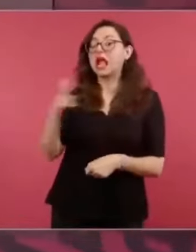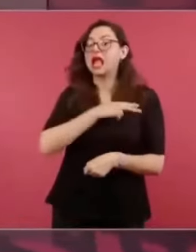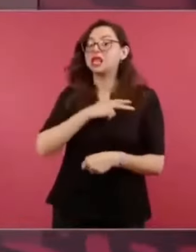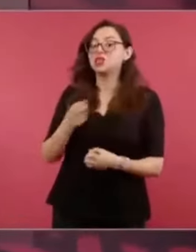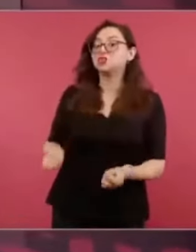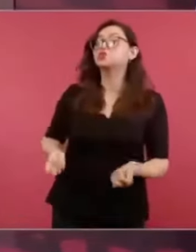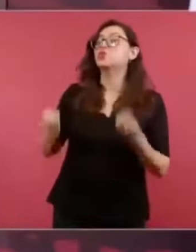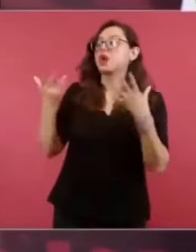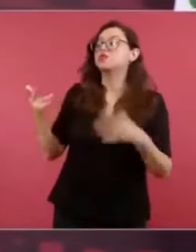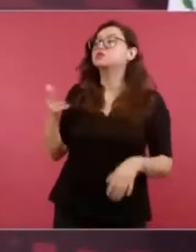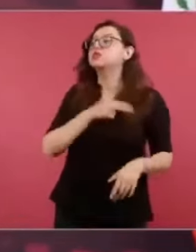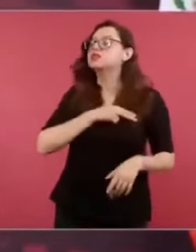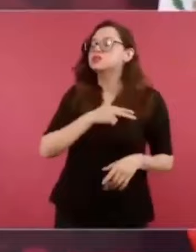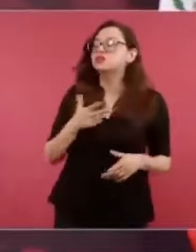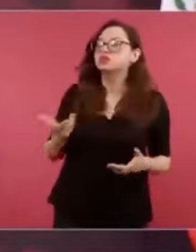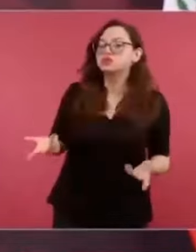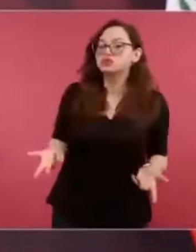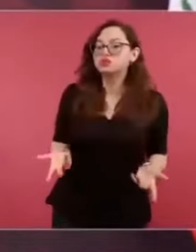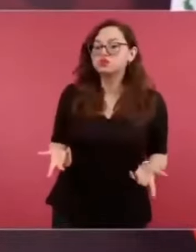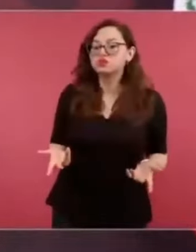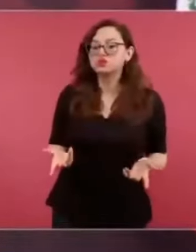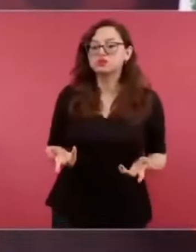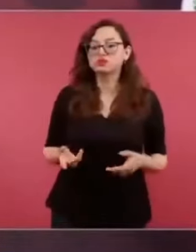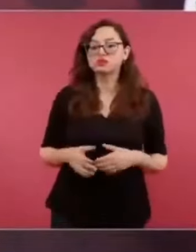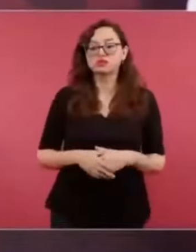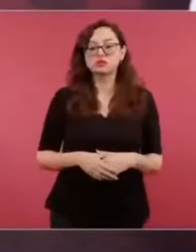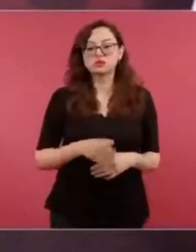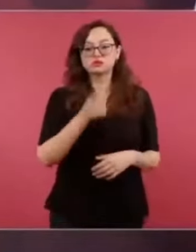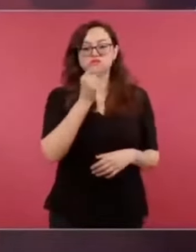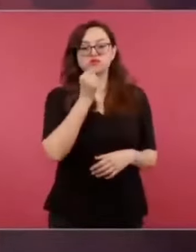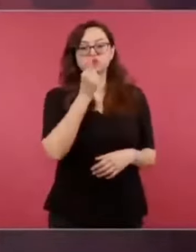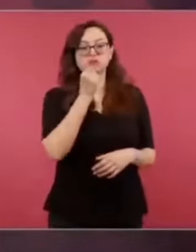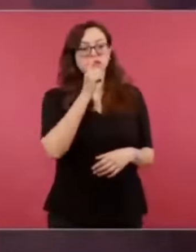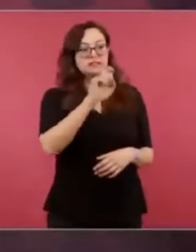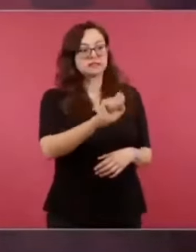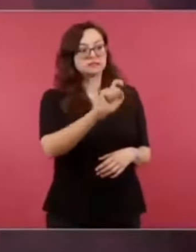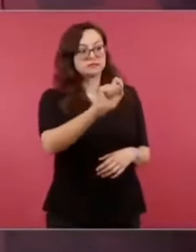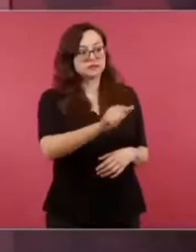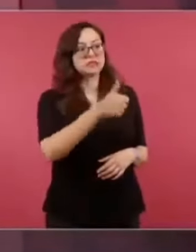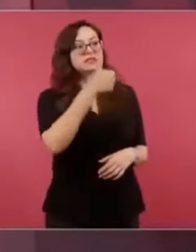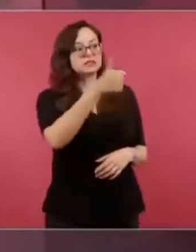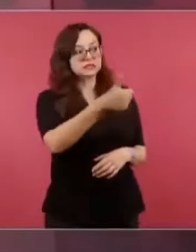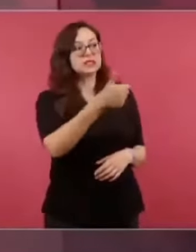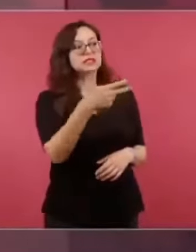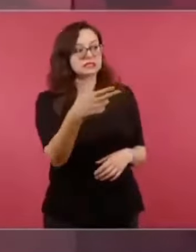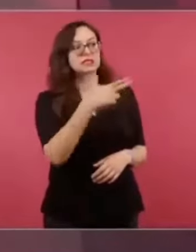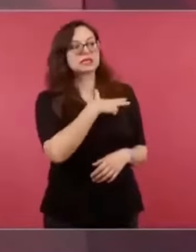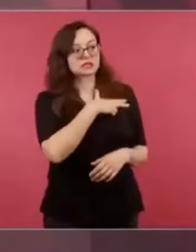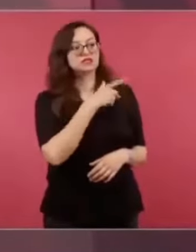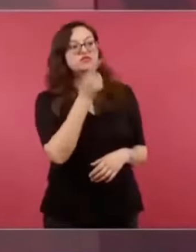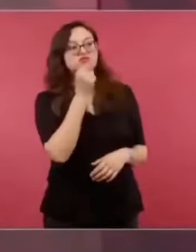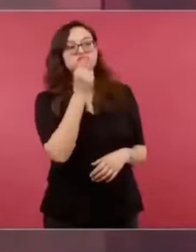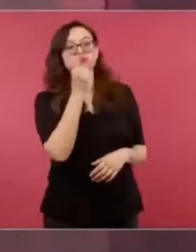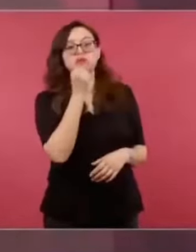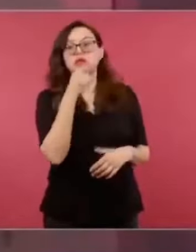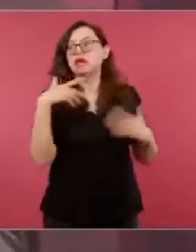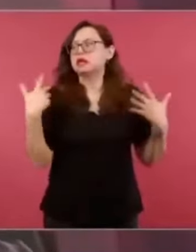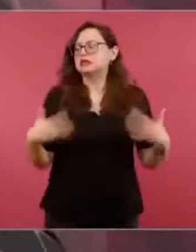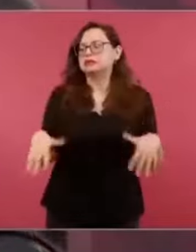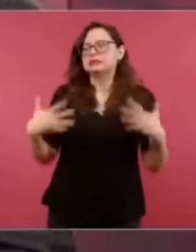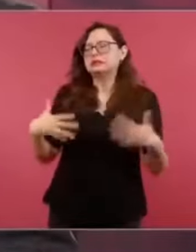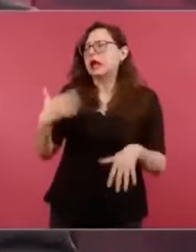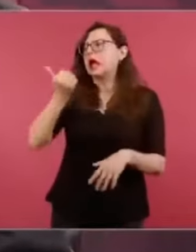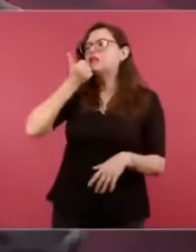policías, 26? ¿Y cuántos de los de